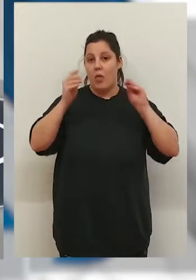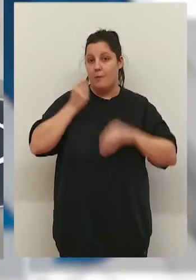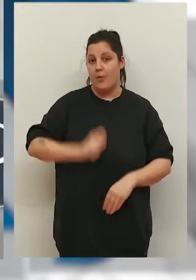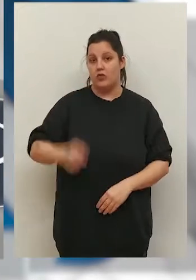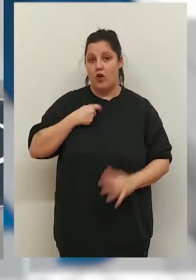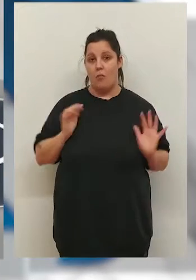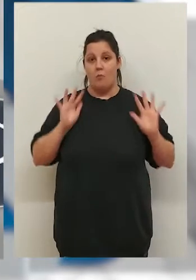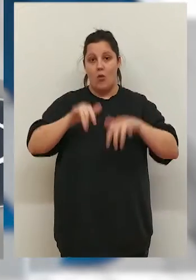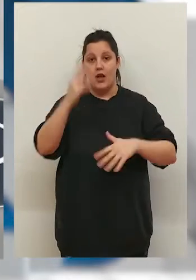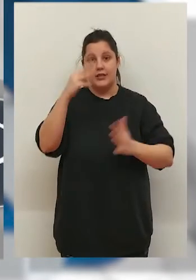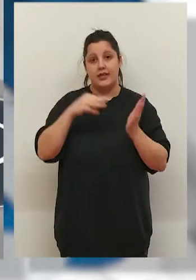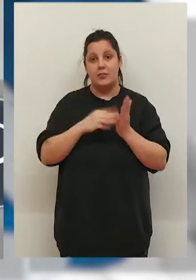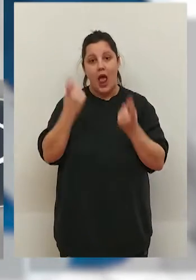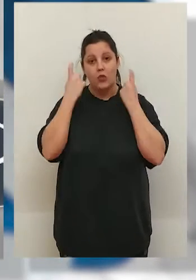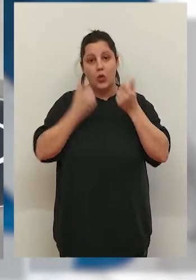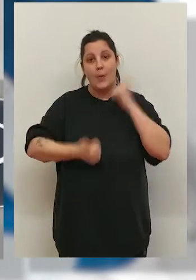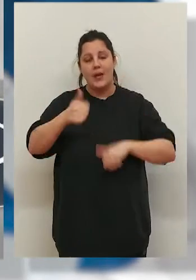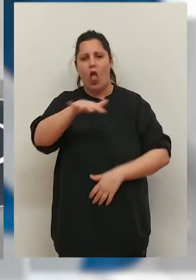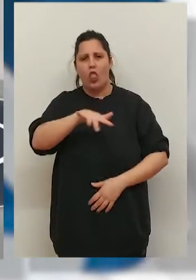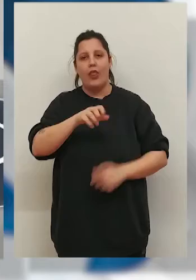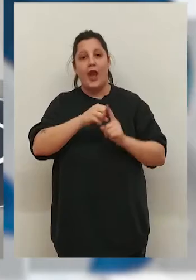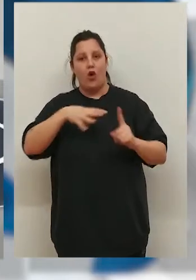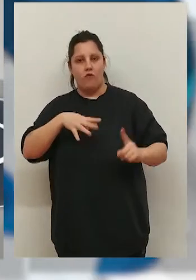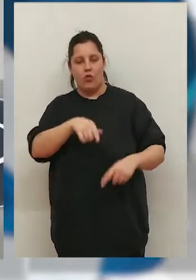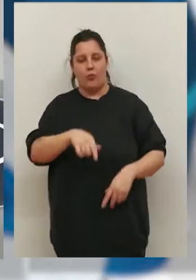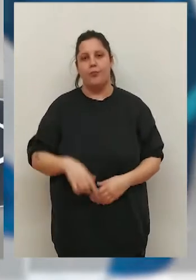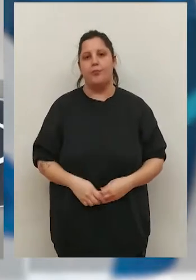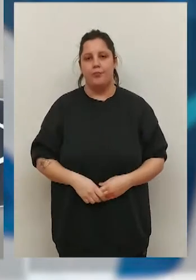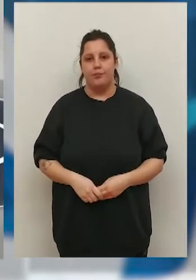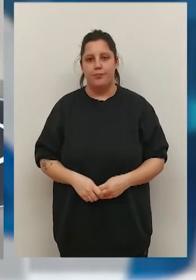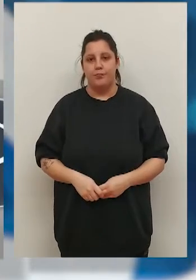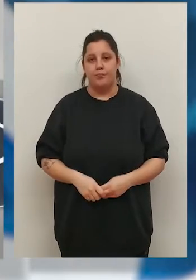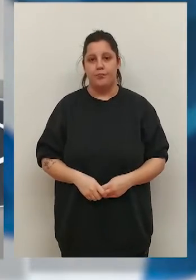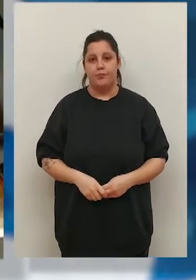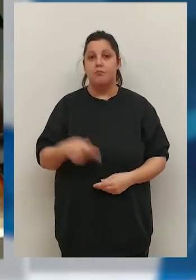La Feria de Formación Profesional congrega a más de 3.000 alumnos en Rioja Foro.